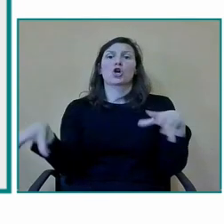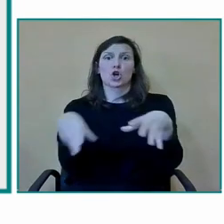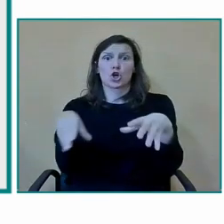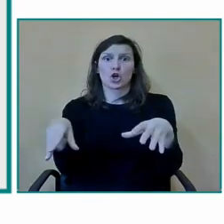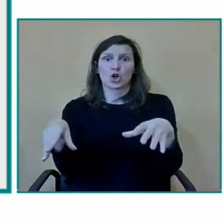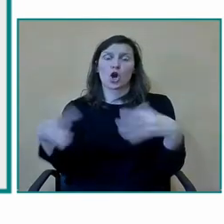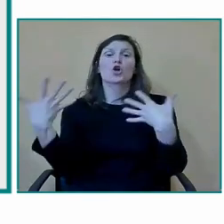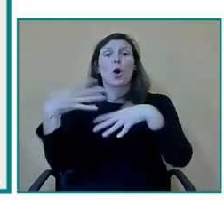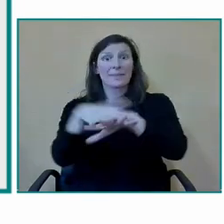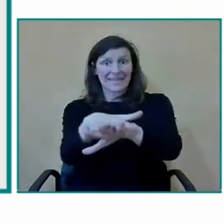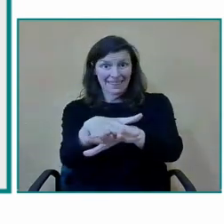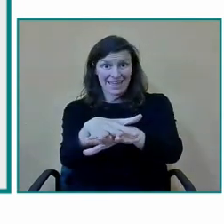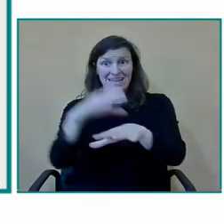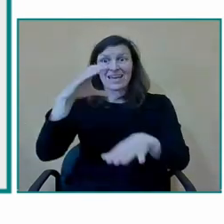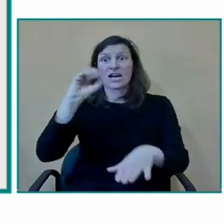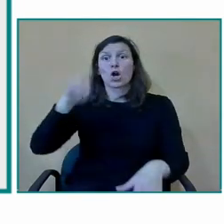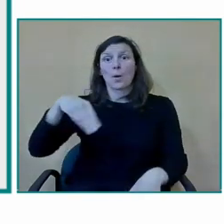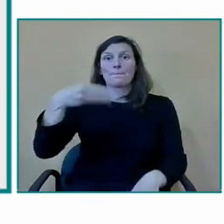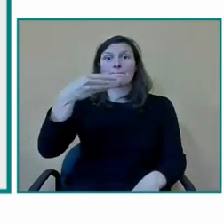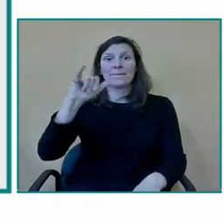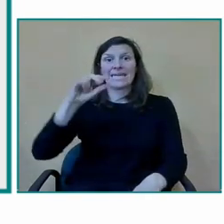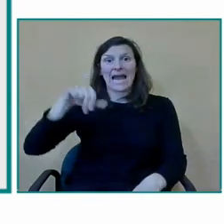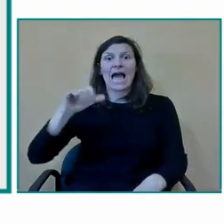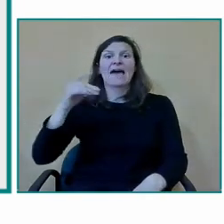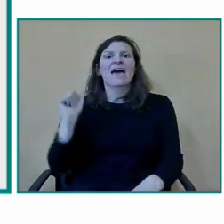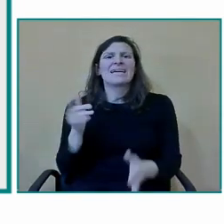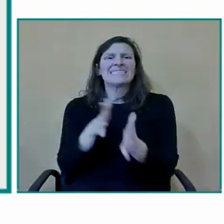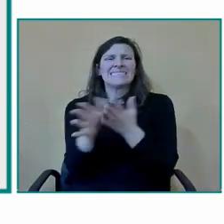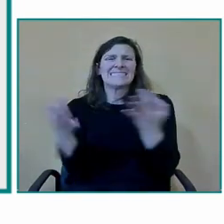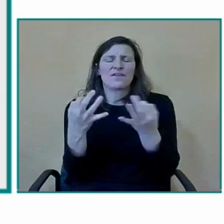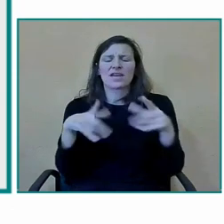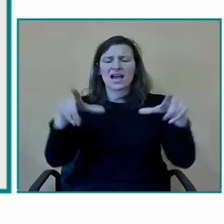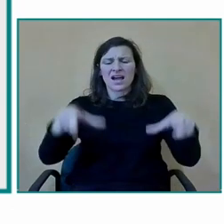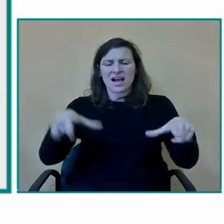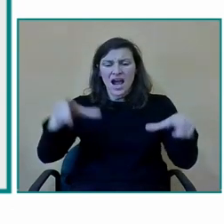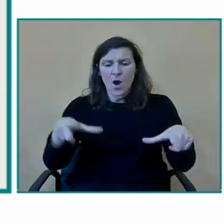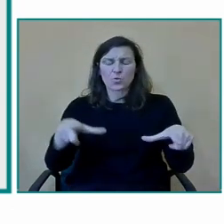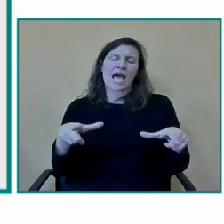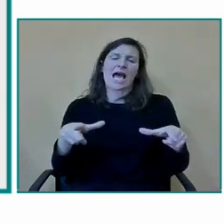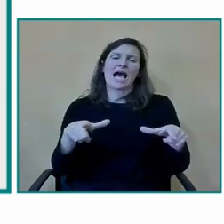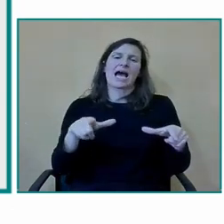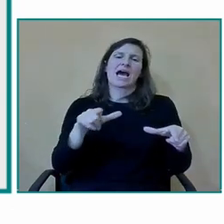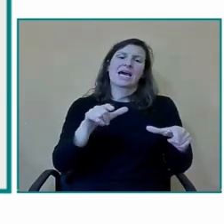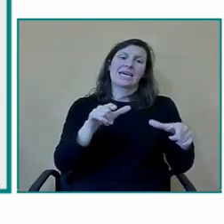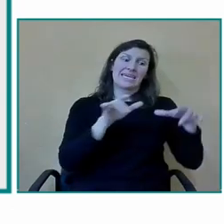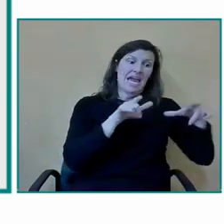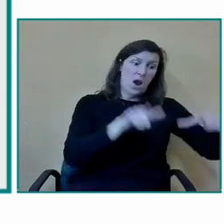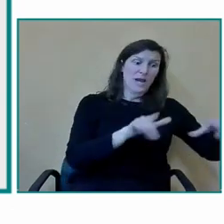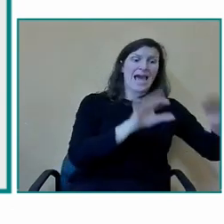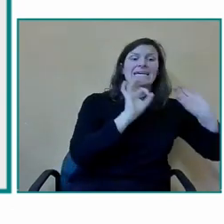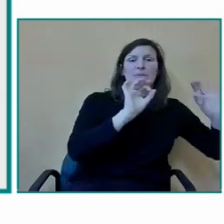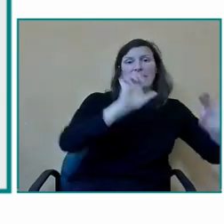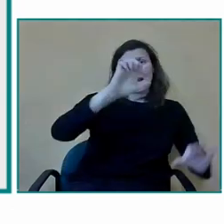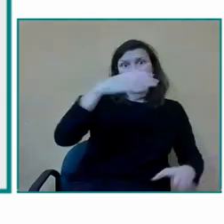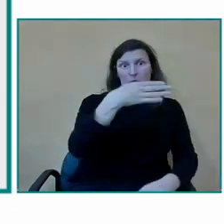educación especial educación básica obligatoria y las aulas de educación primaria comparten